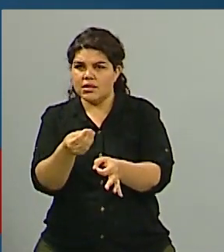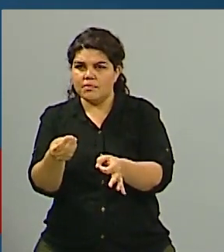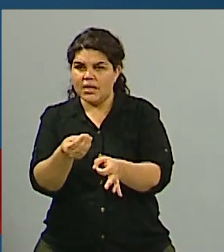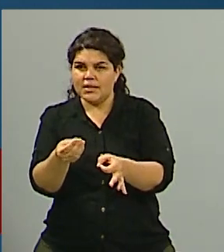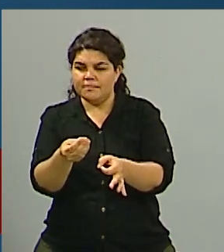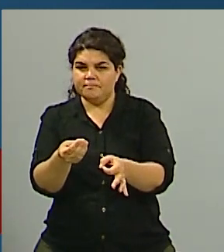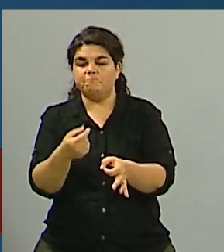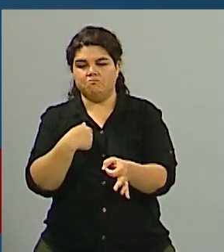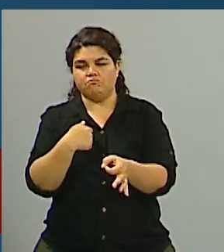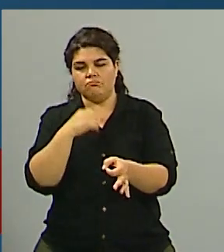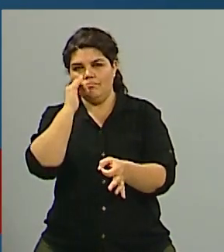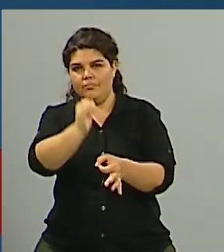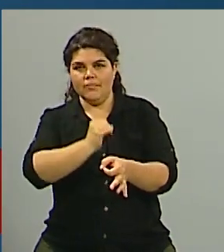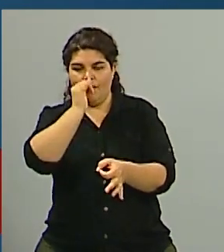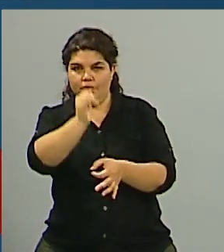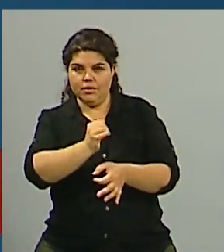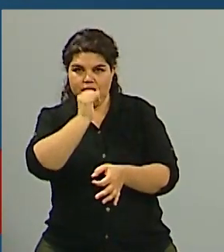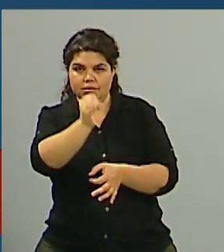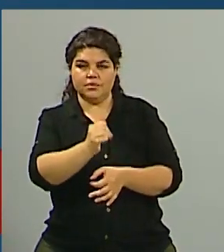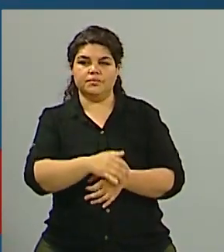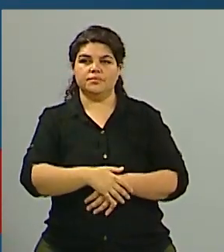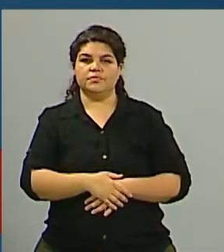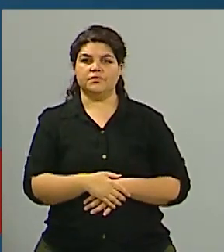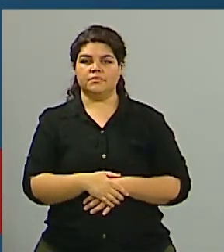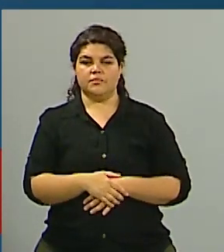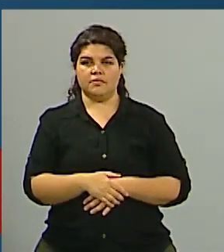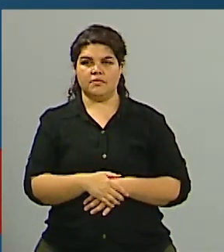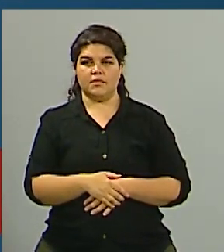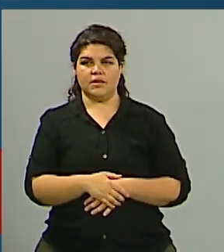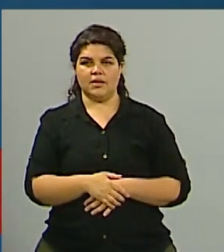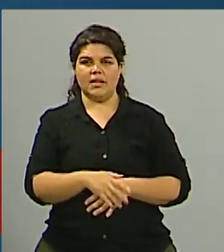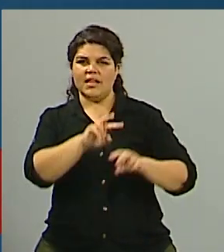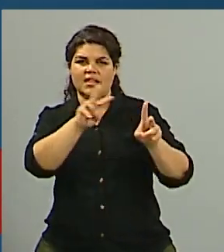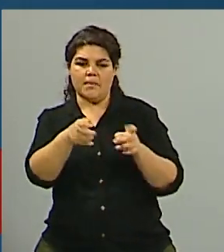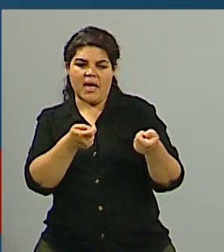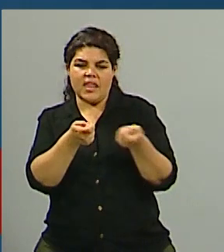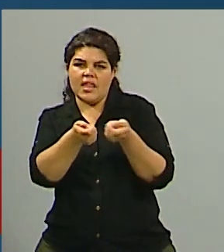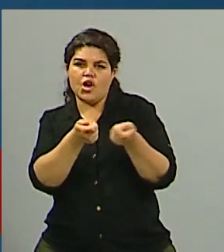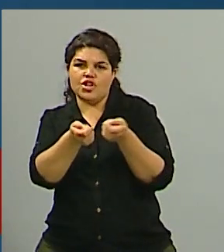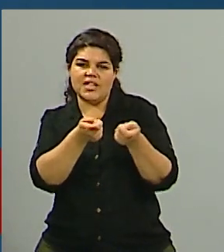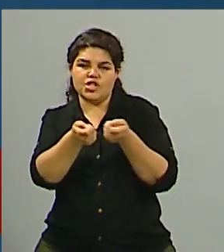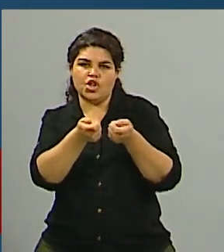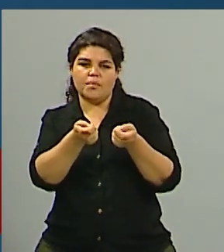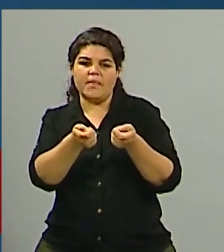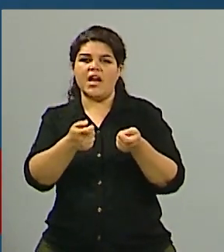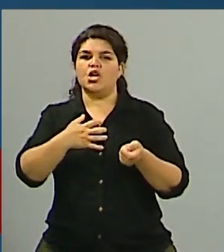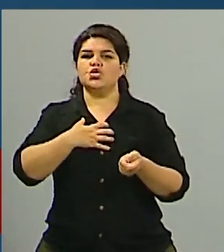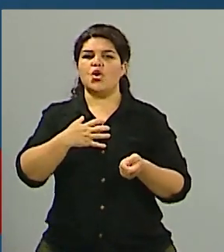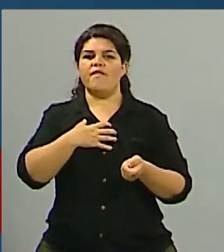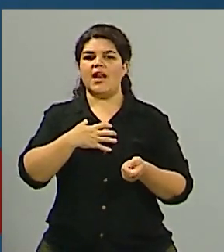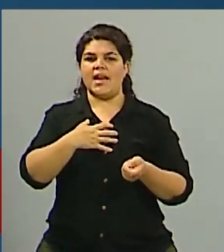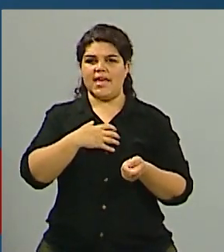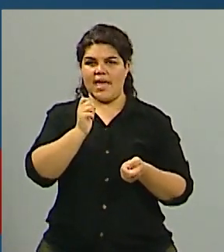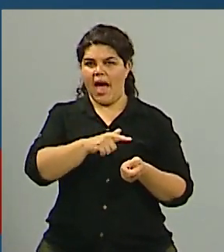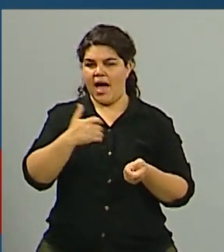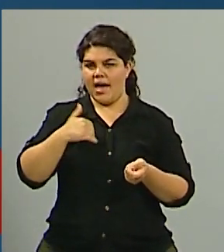Destaco que las negociaciones por la cuestión de soberanía existieron. Existieron en numerosas